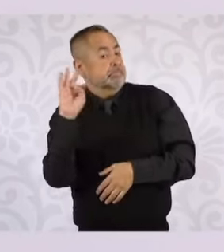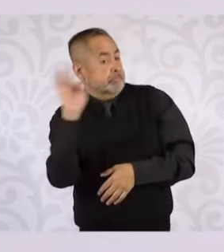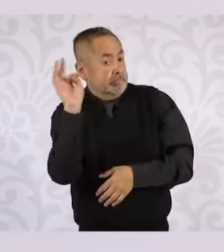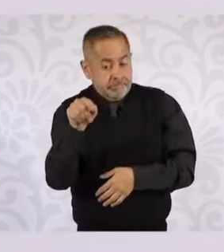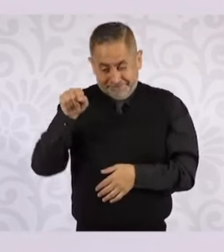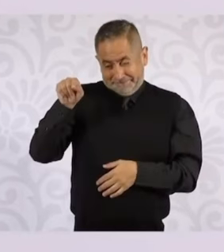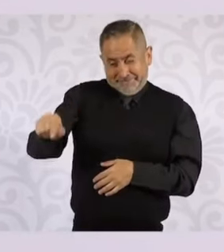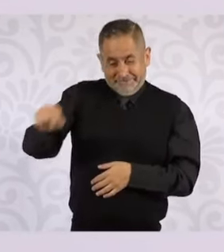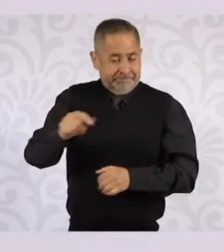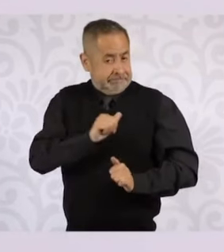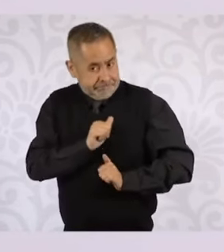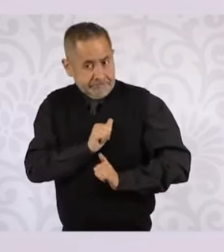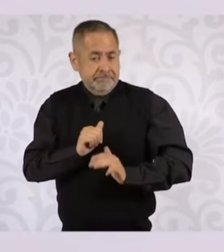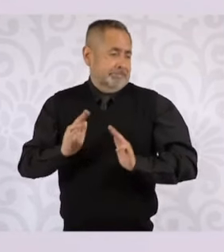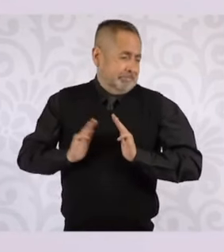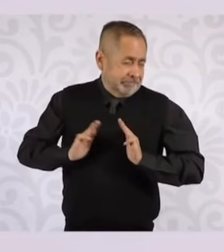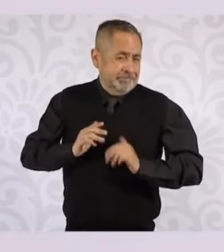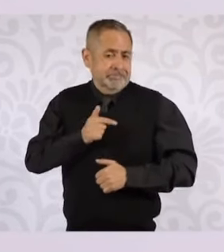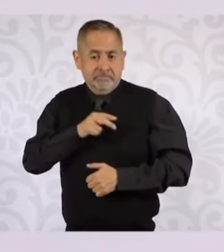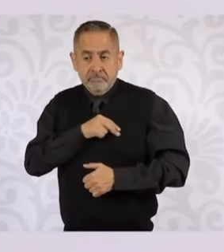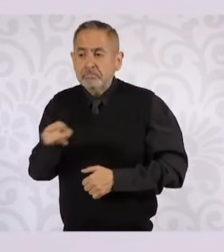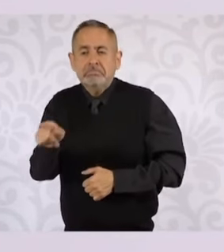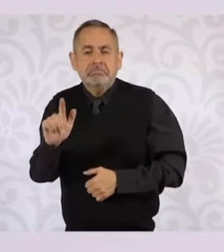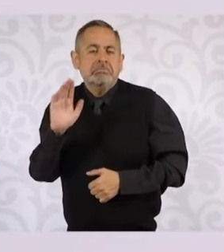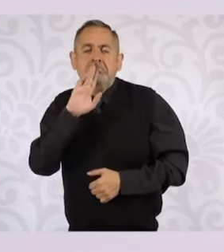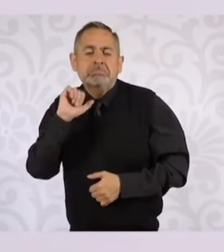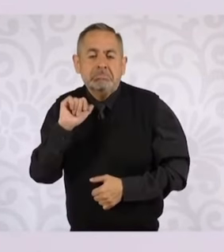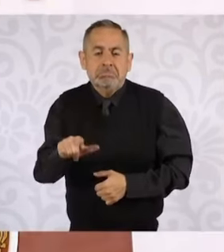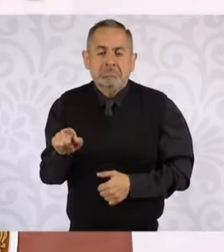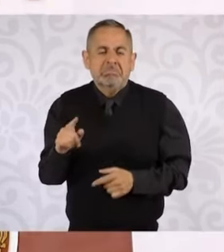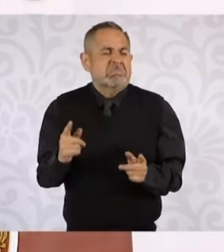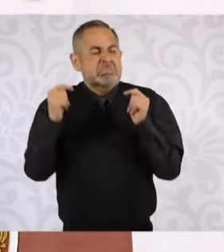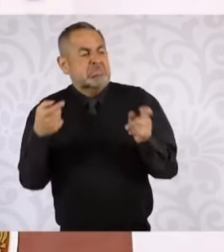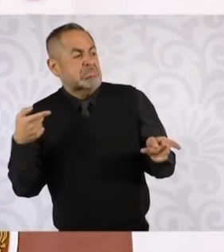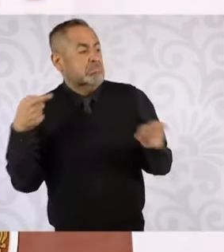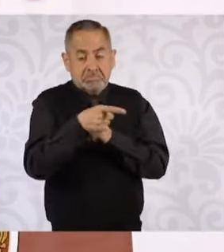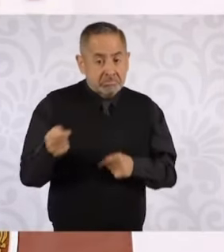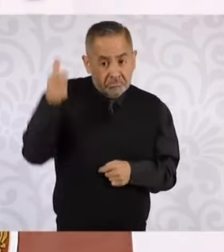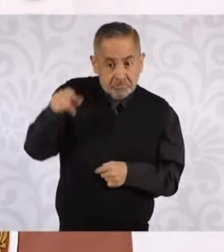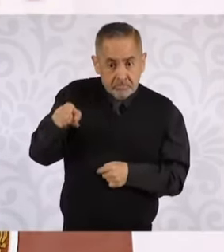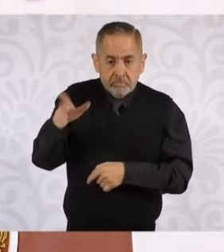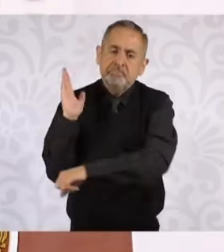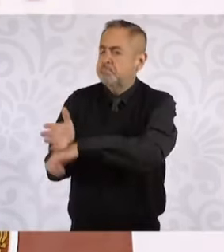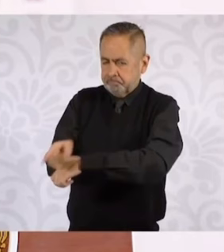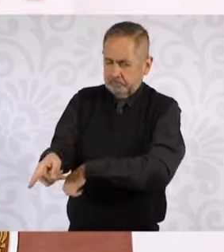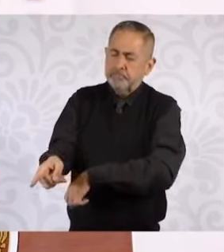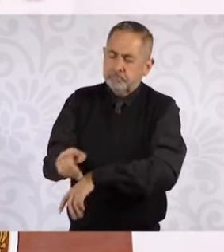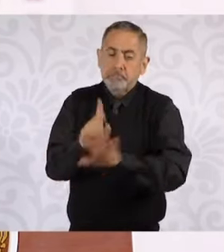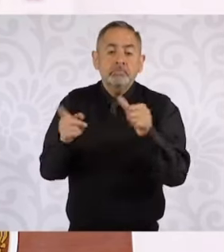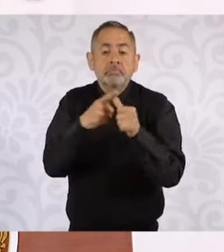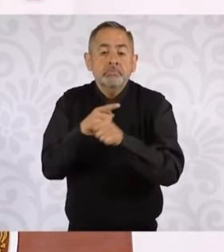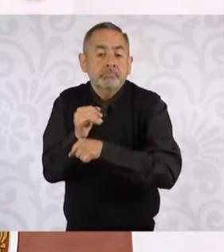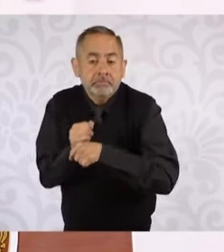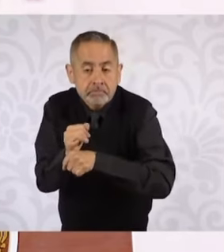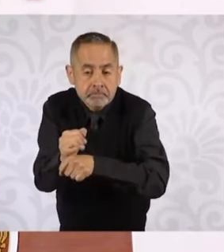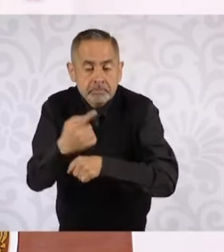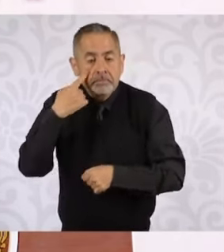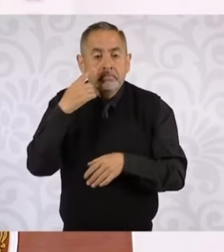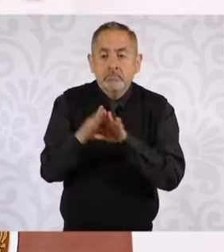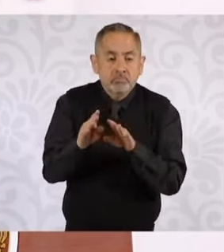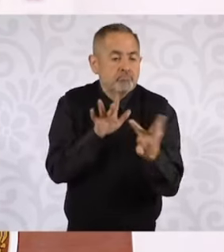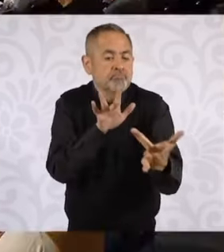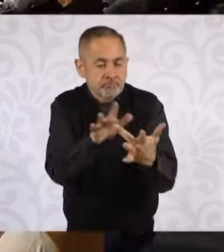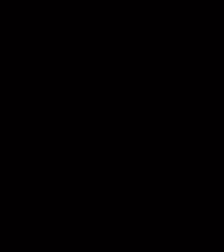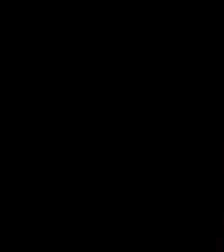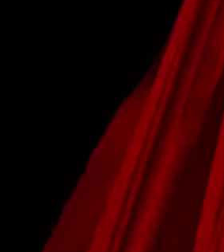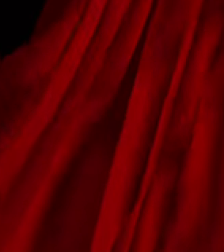del ejército, de la Guardia o de algún oficial, serán sancionados. Pero hay que esperar a las investigaciones y la cercanía que se requiere siempre con las